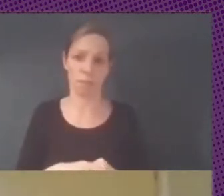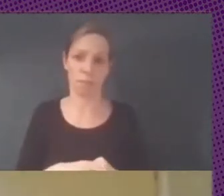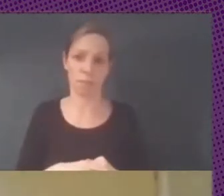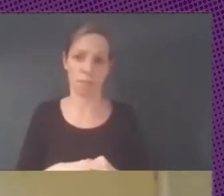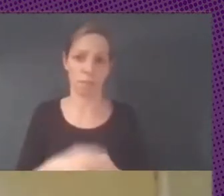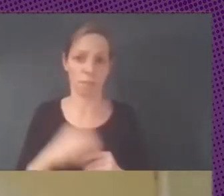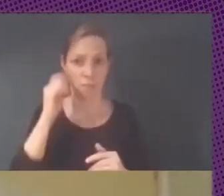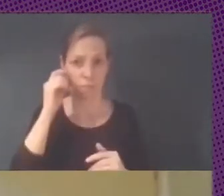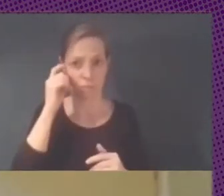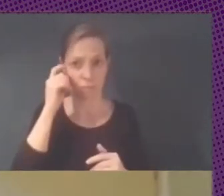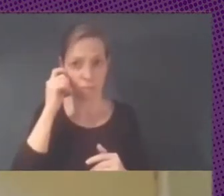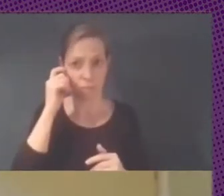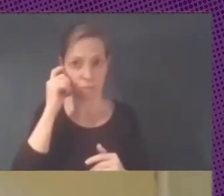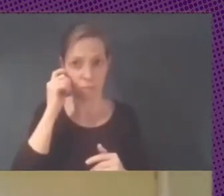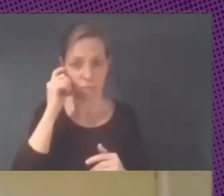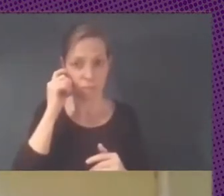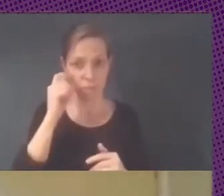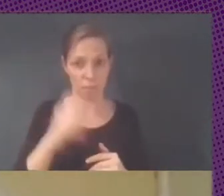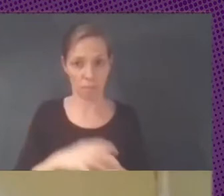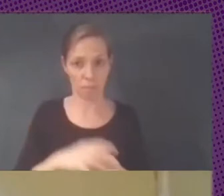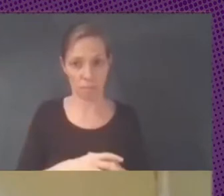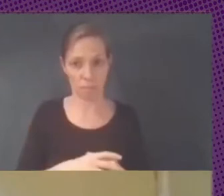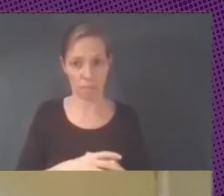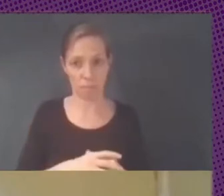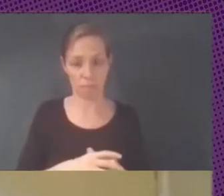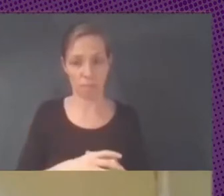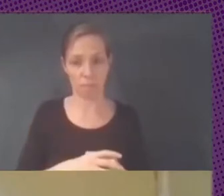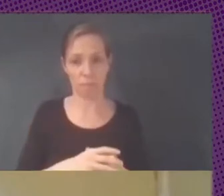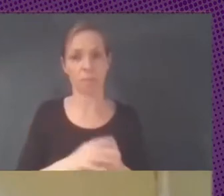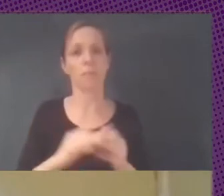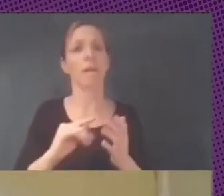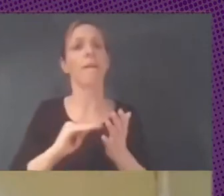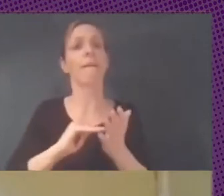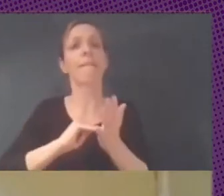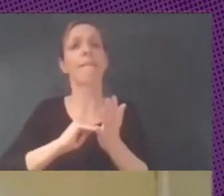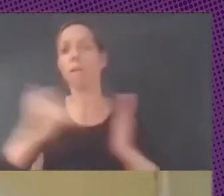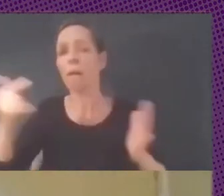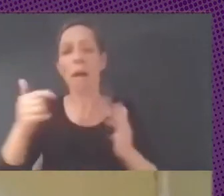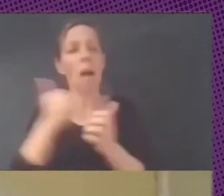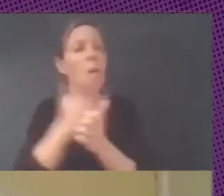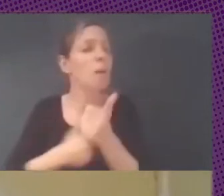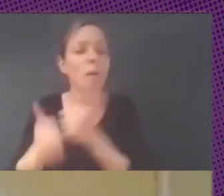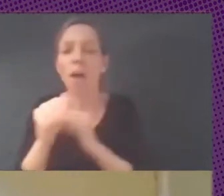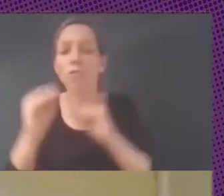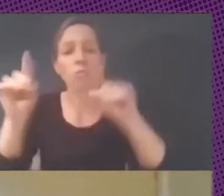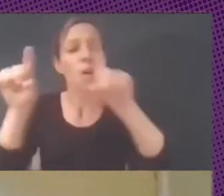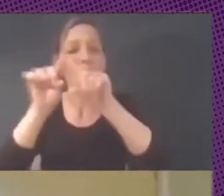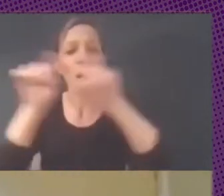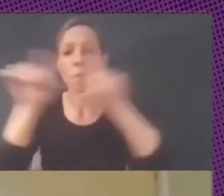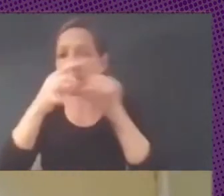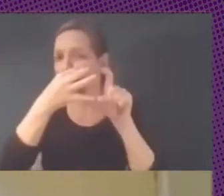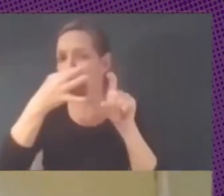de las ganancias de las grandes empresas y de la